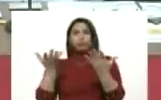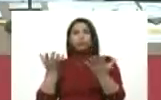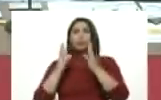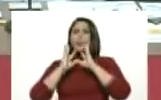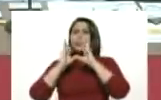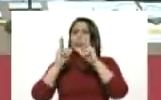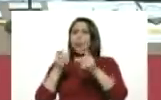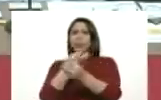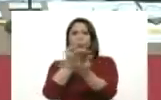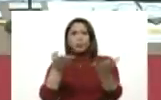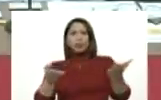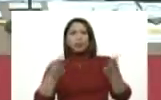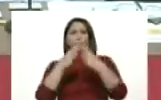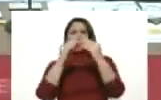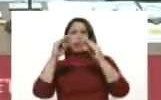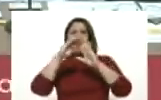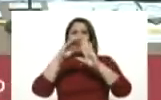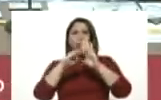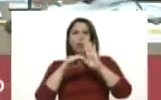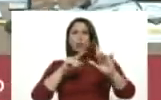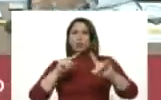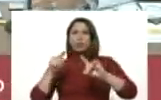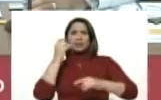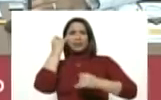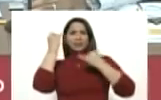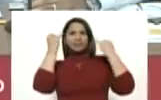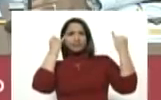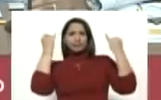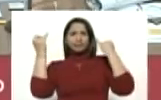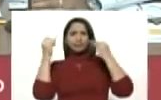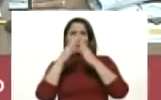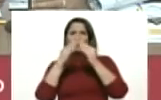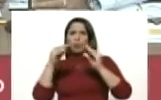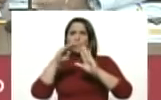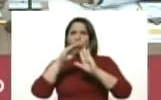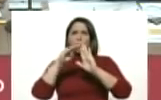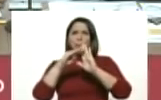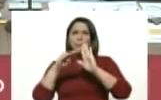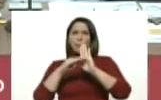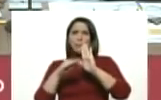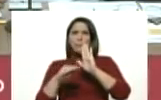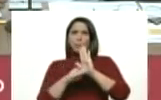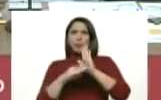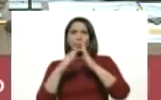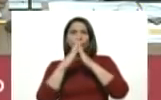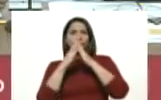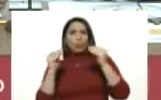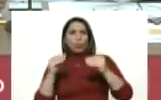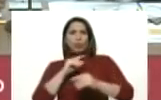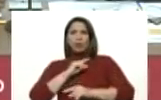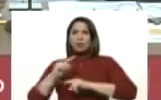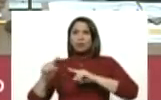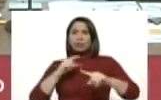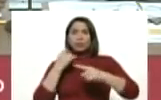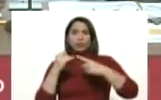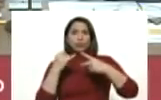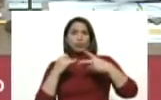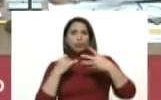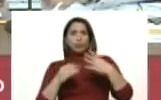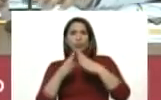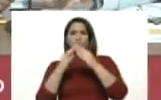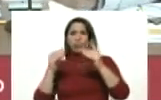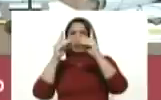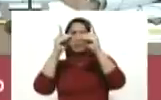orientaciones. Todas estas ideas. Todas estas directrices. Todas estas instrucciones. Todas las